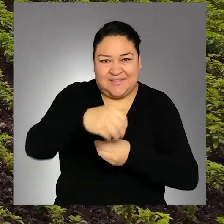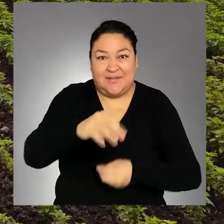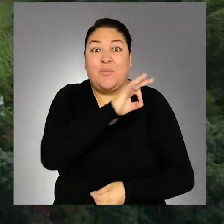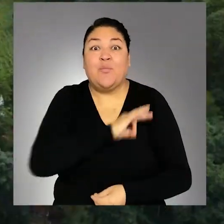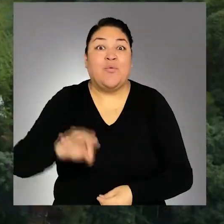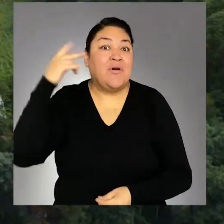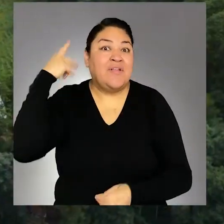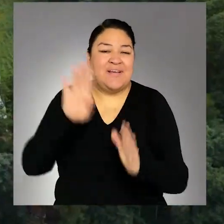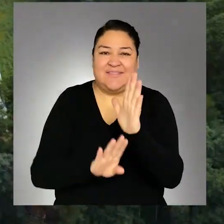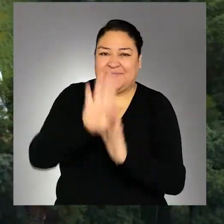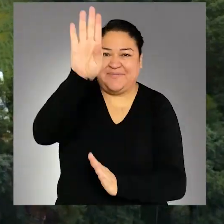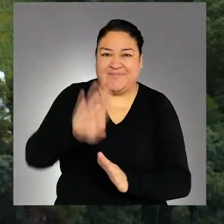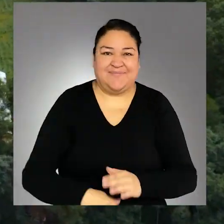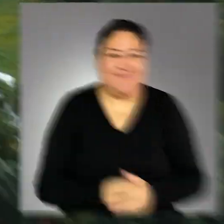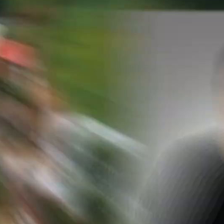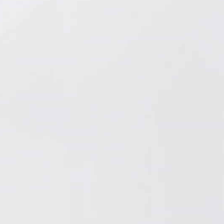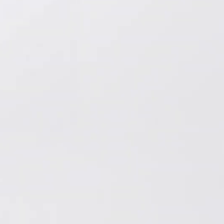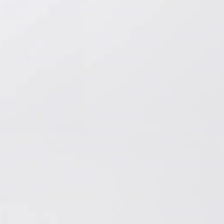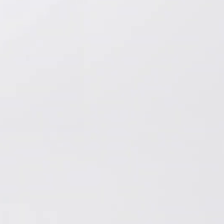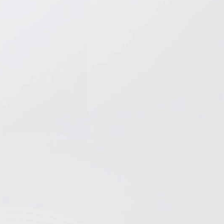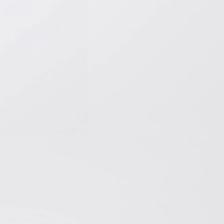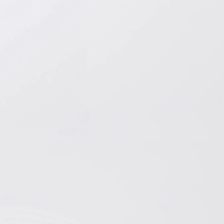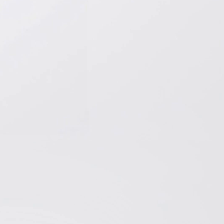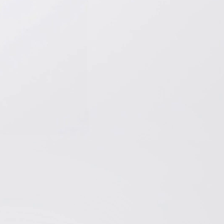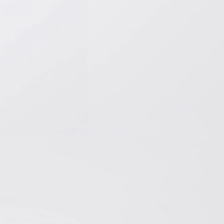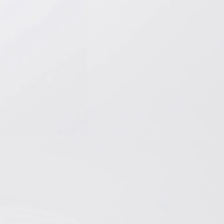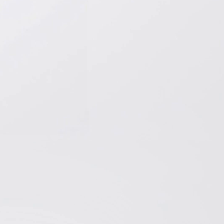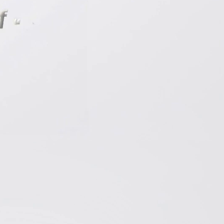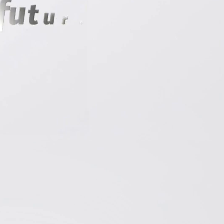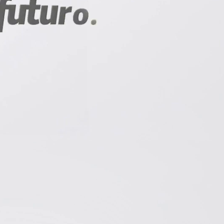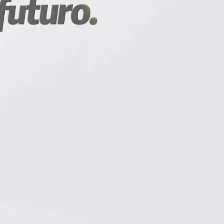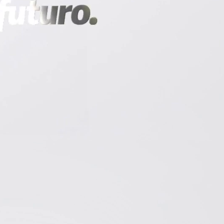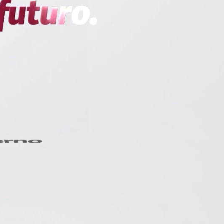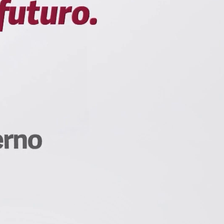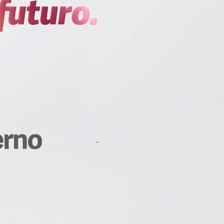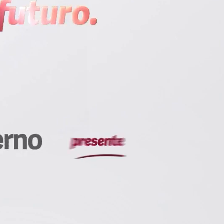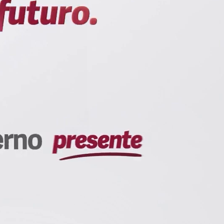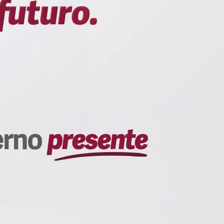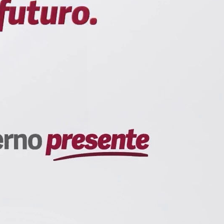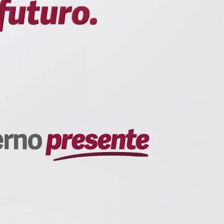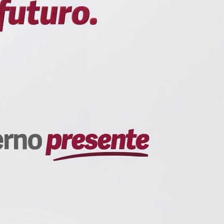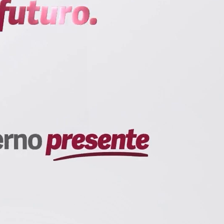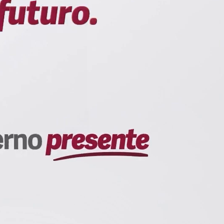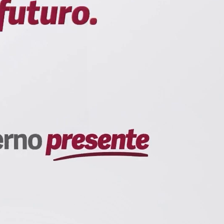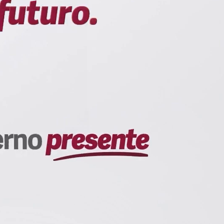y todos. Puebla acelera. Gobierno de Puebla. Hacer historia. Hacer futuro. Hacer futuro.